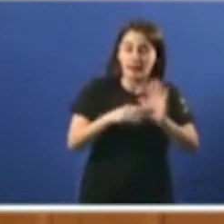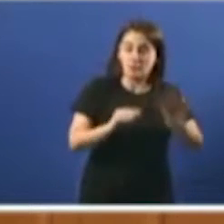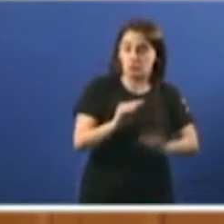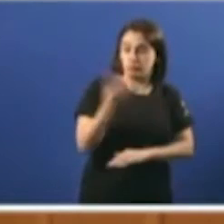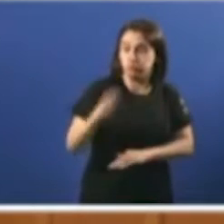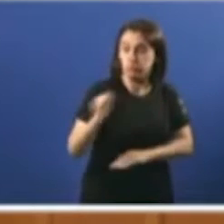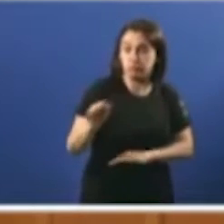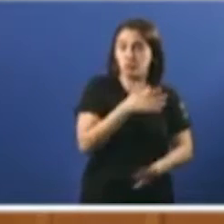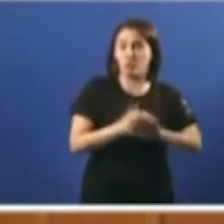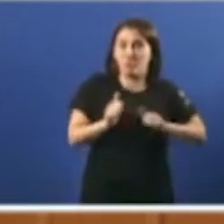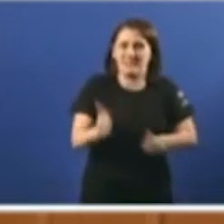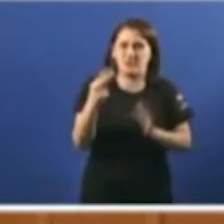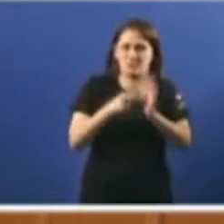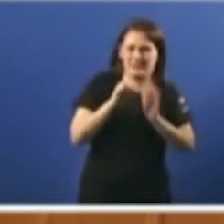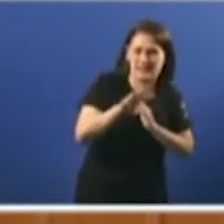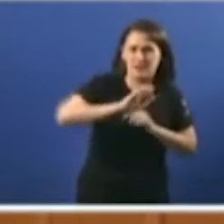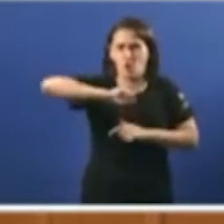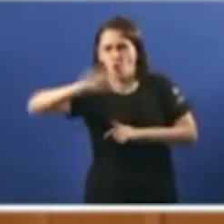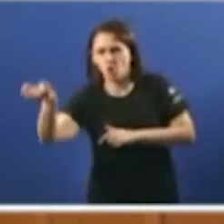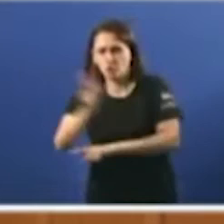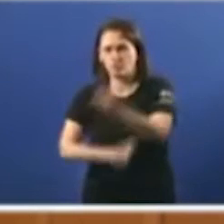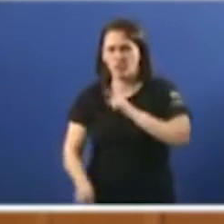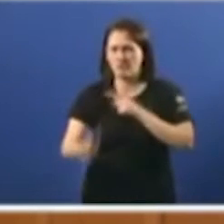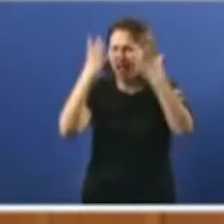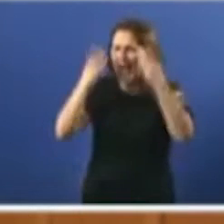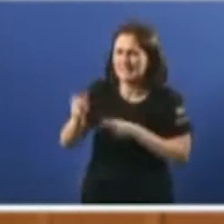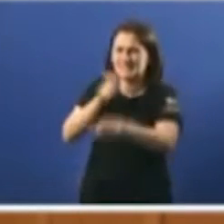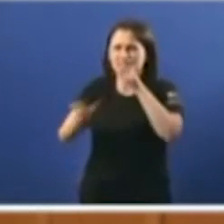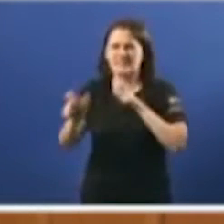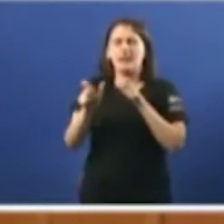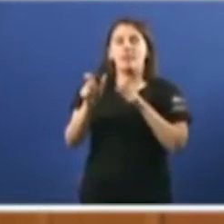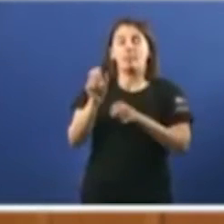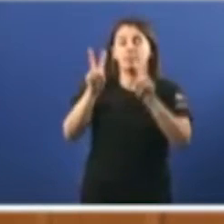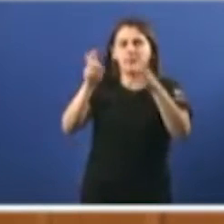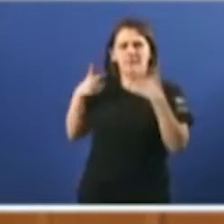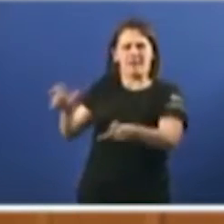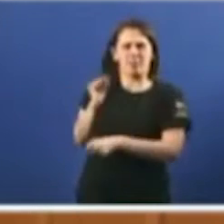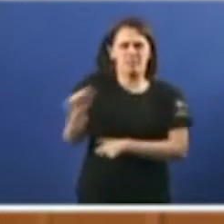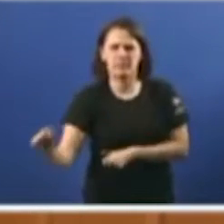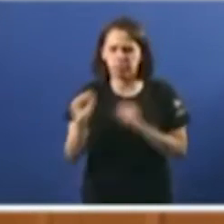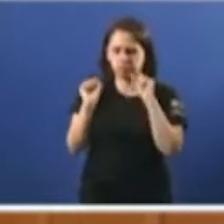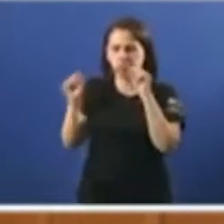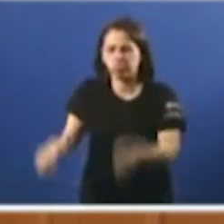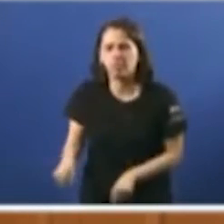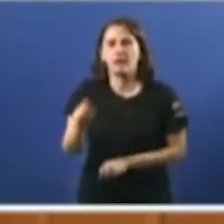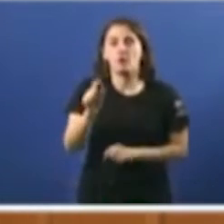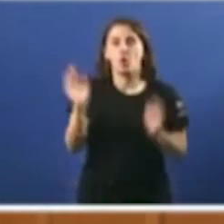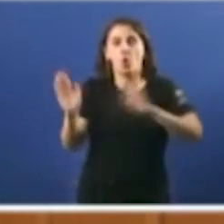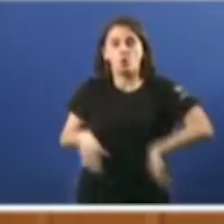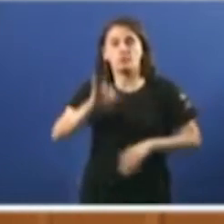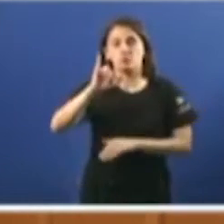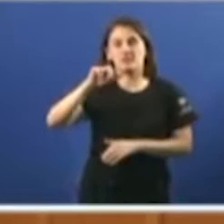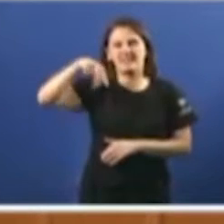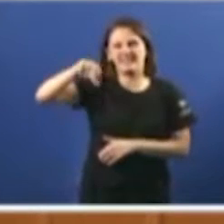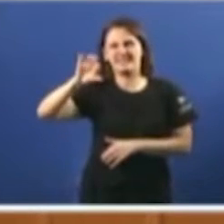2013. Outro problema que acumula gran número de queixas é o do retraso na dependencia. De feito, cos últimos datos que coñecemos do inserso,